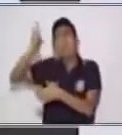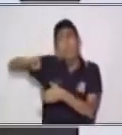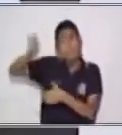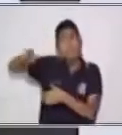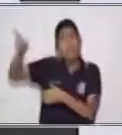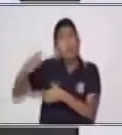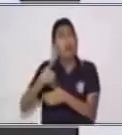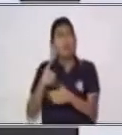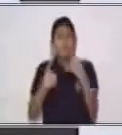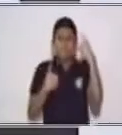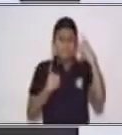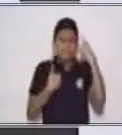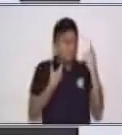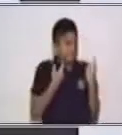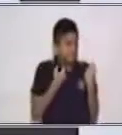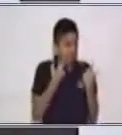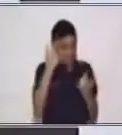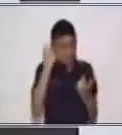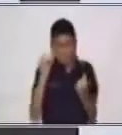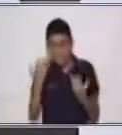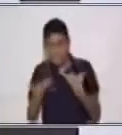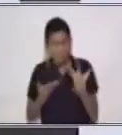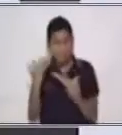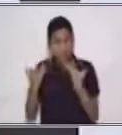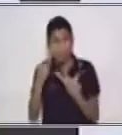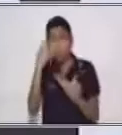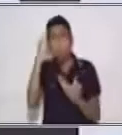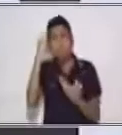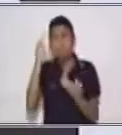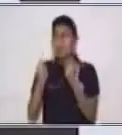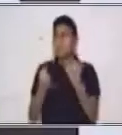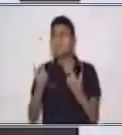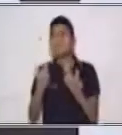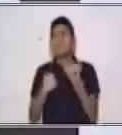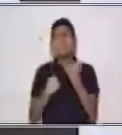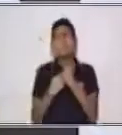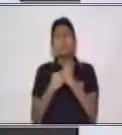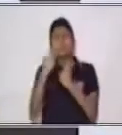necesiten. ¡Ah! ¡Perfecto! Bueno,